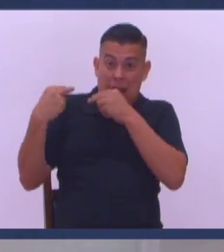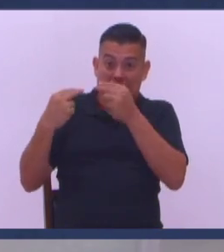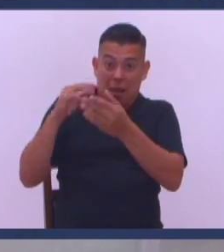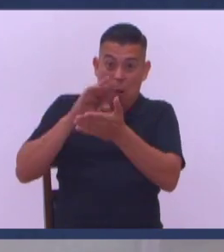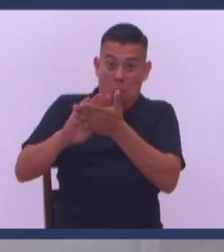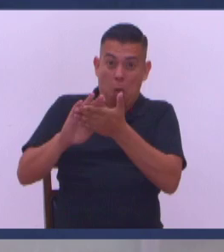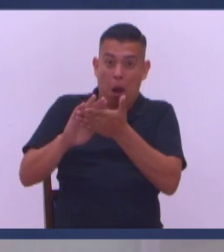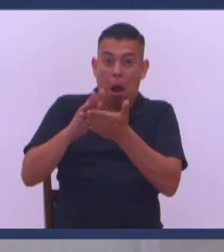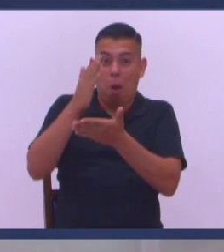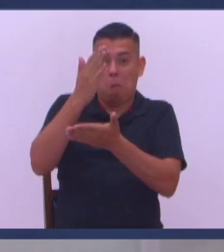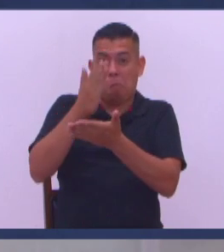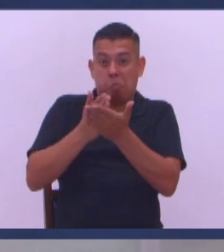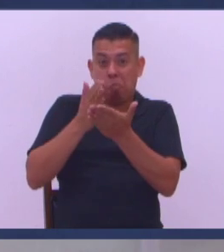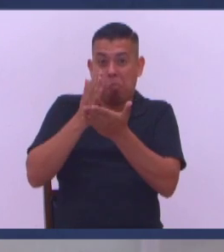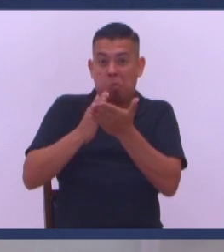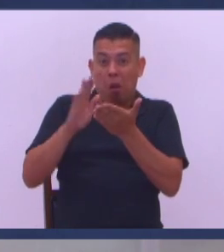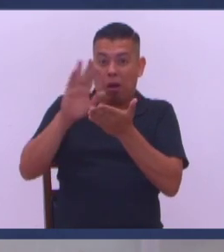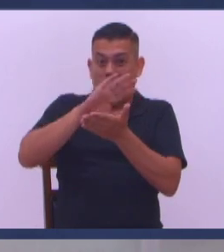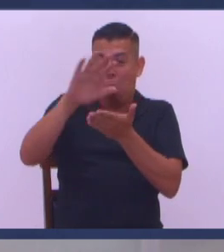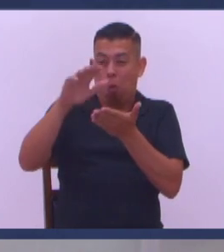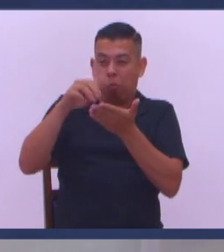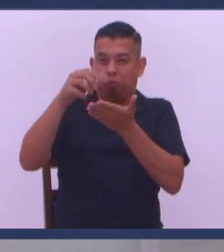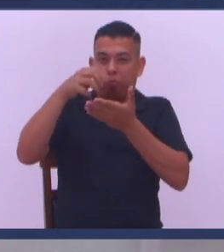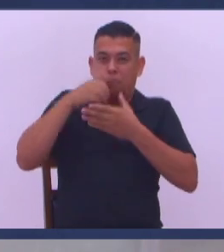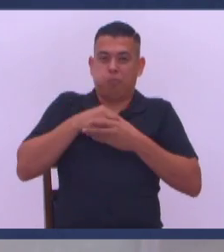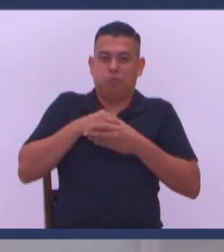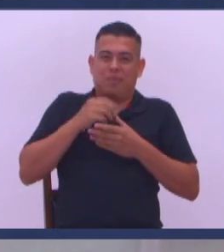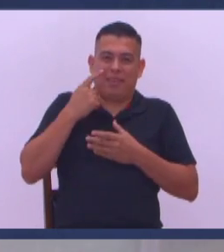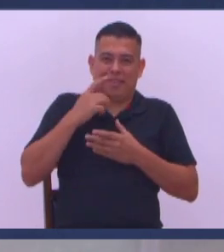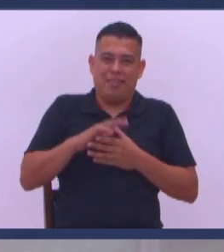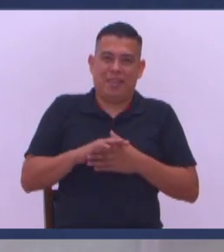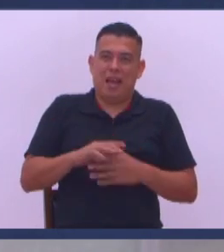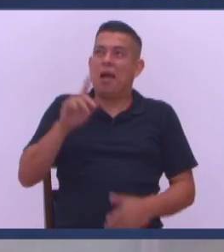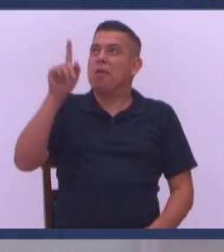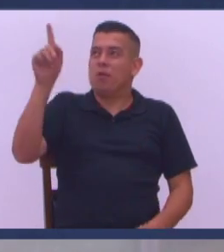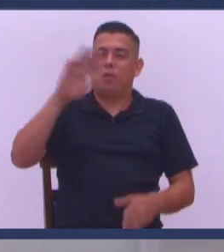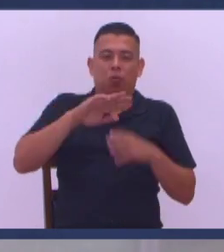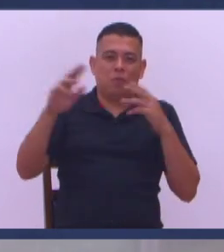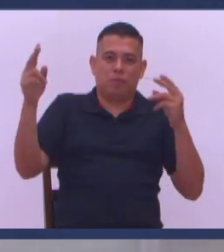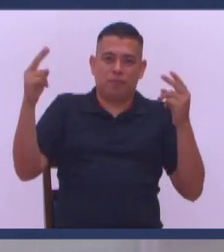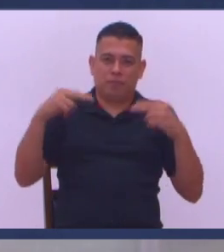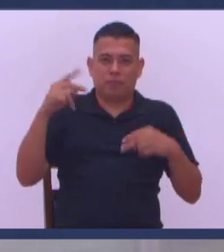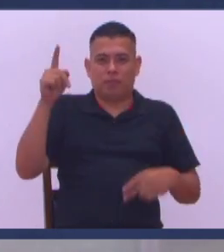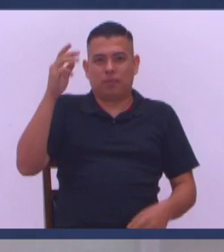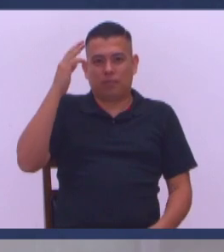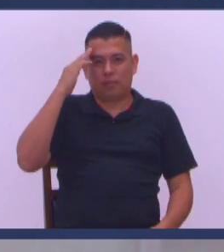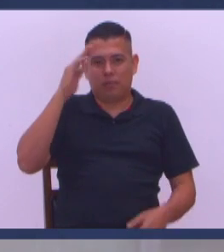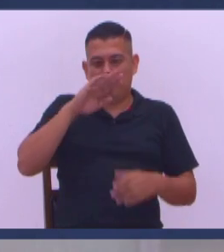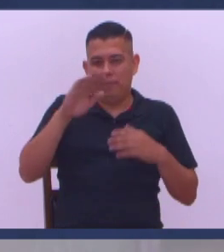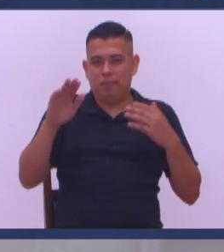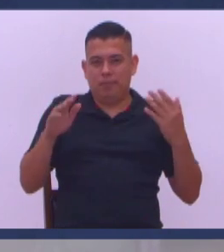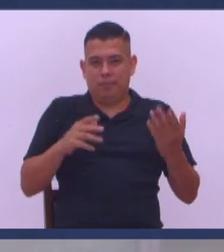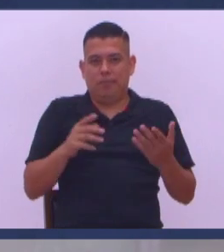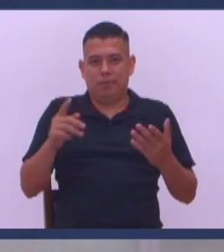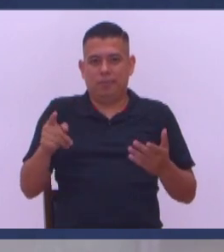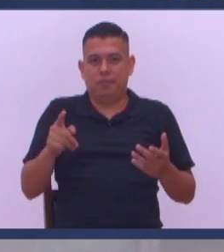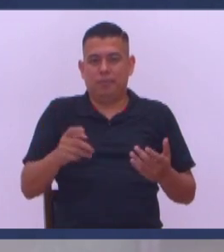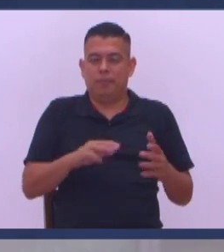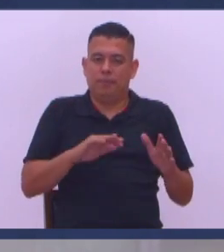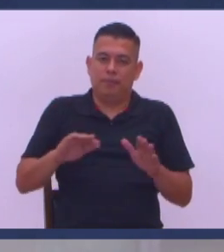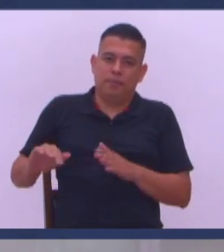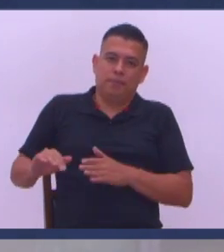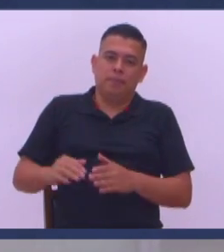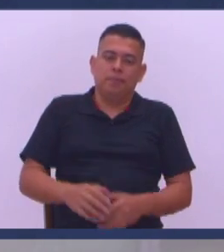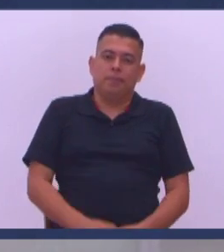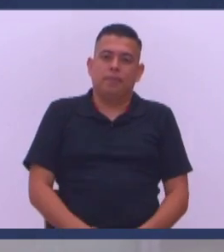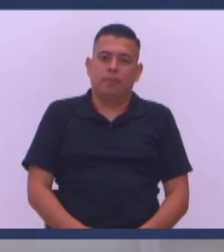No va a haber pastel Porque este me lo debe todo No, Dios todo lo ve Todo lo sabe Y todo lo anota A